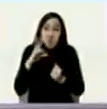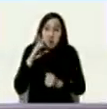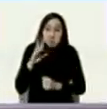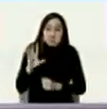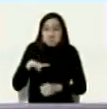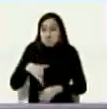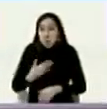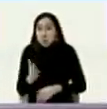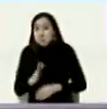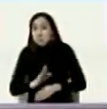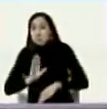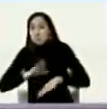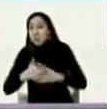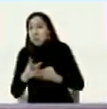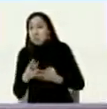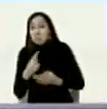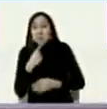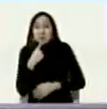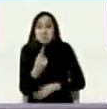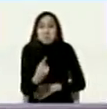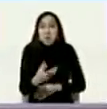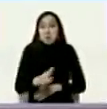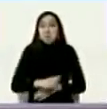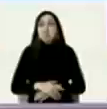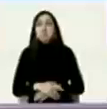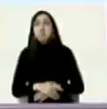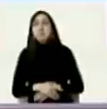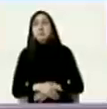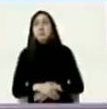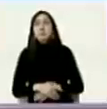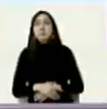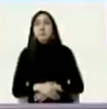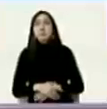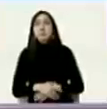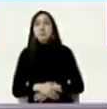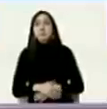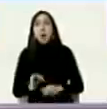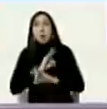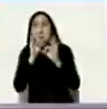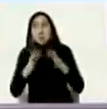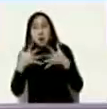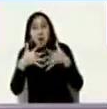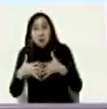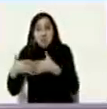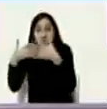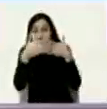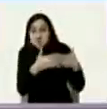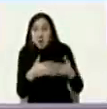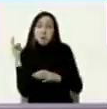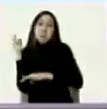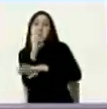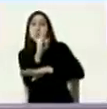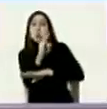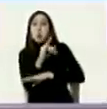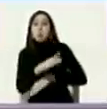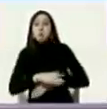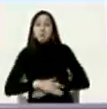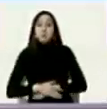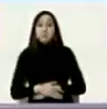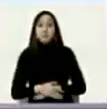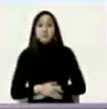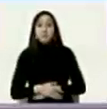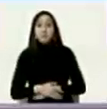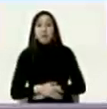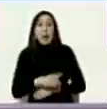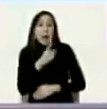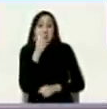porque los puso en ridículos a ellos Guaidó los puso en ridículos a los Estados Unidos a su potencia lo pusieron a hacer un